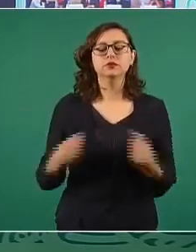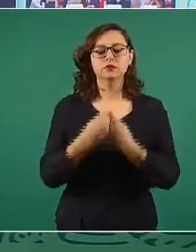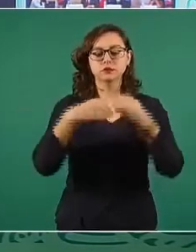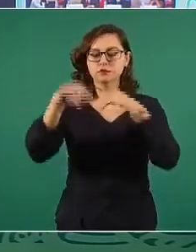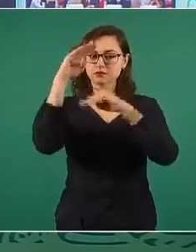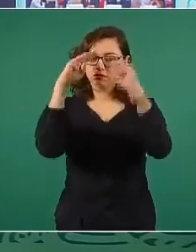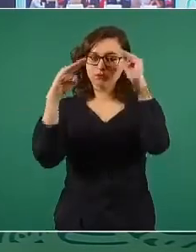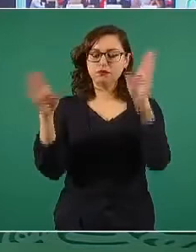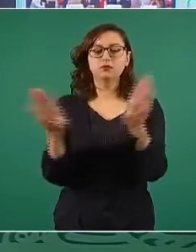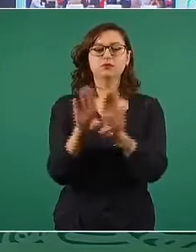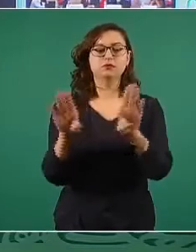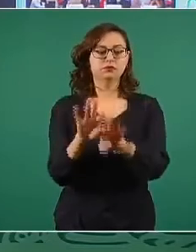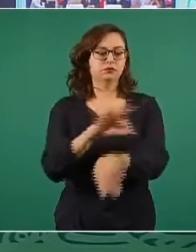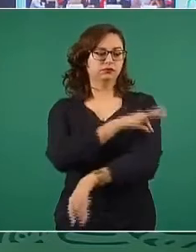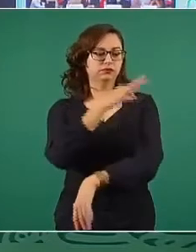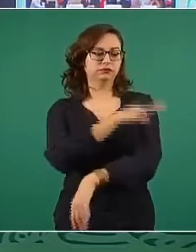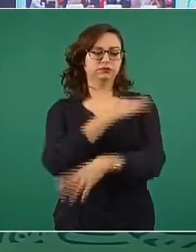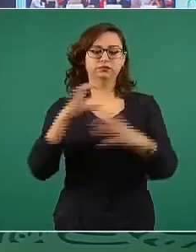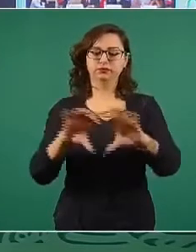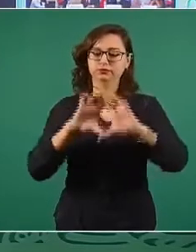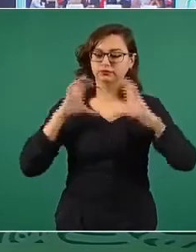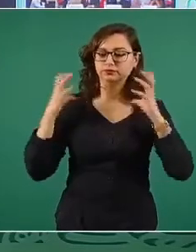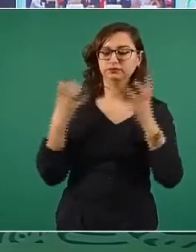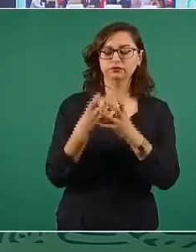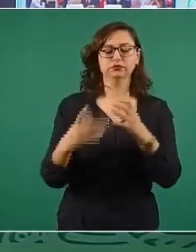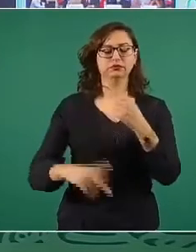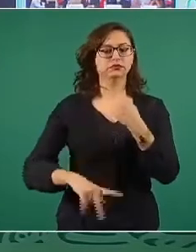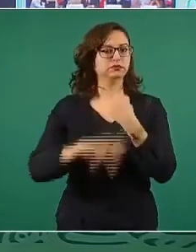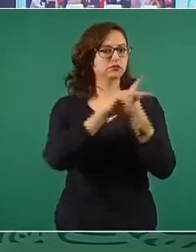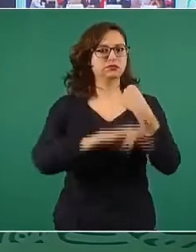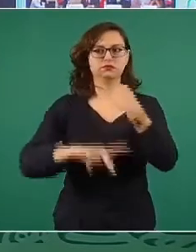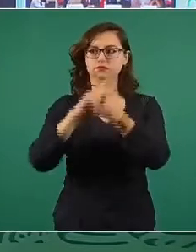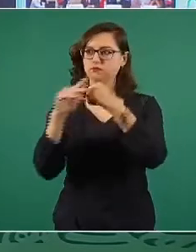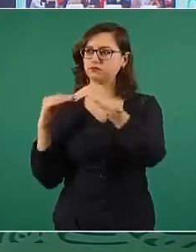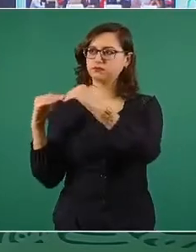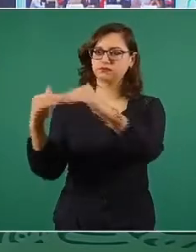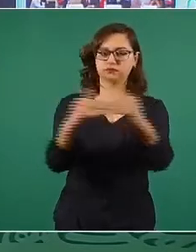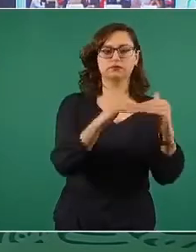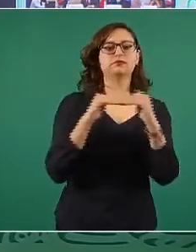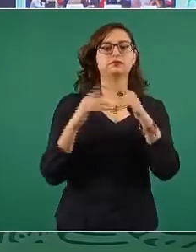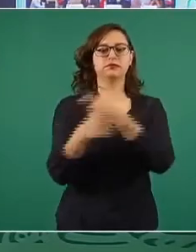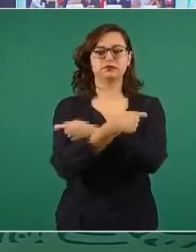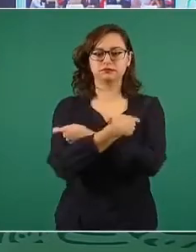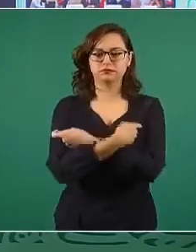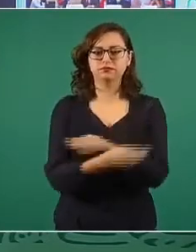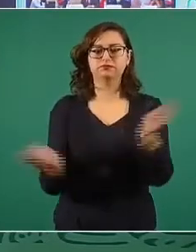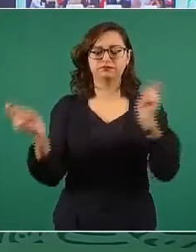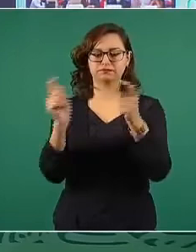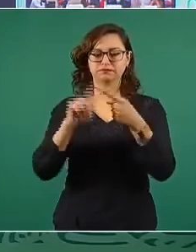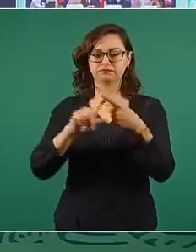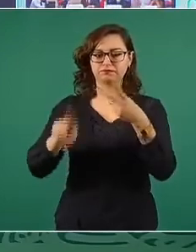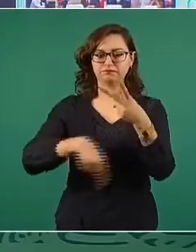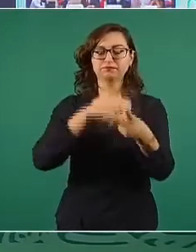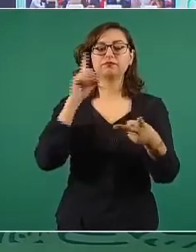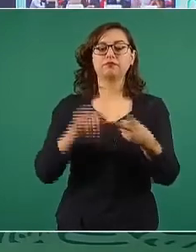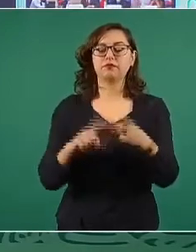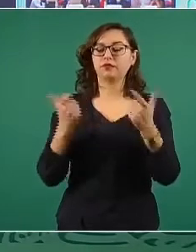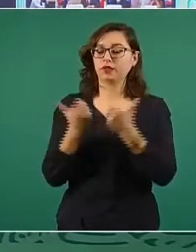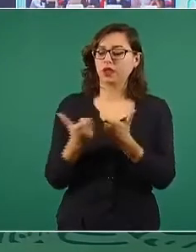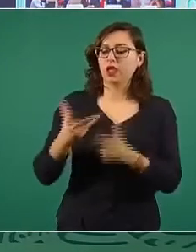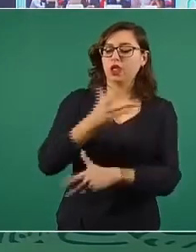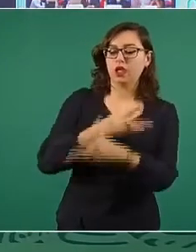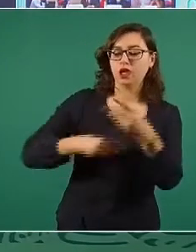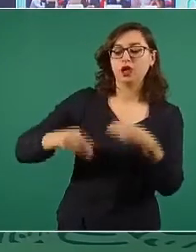y asegurar su acceso a todas las personas, que debe promoverse una recuperación económica justa, incluyente y